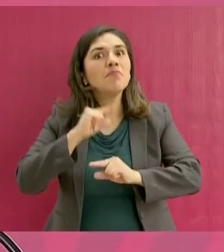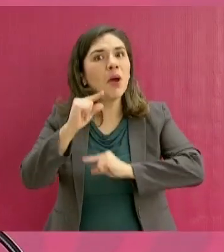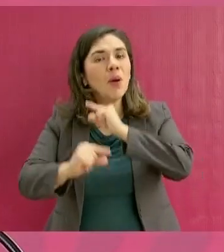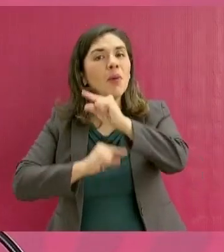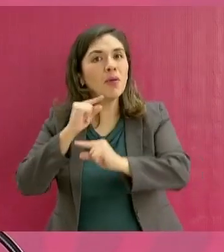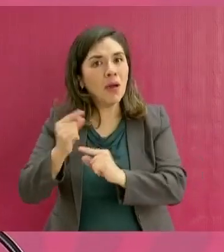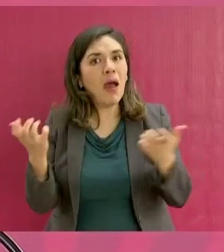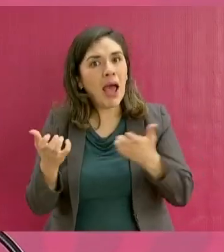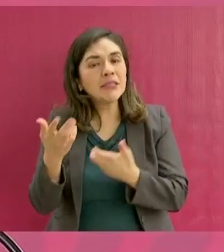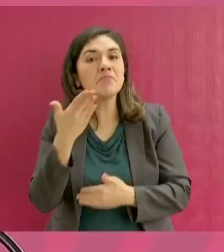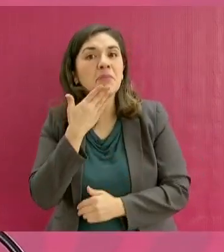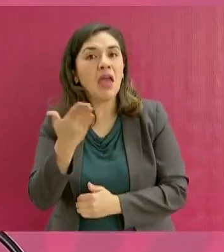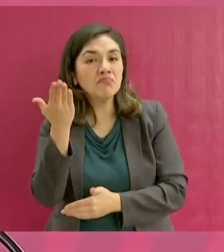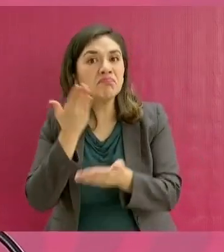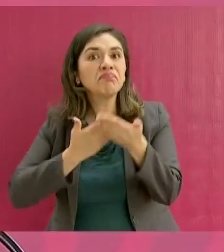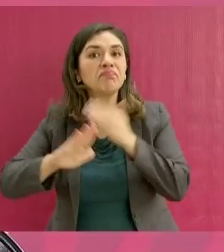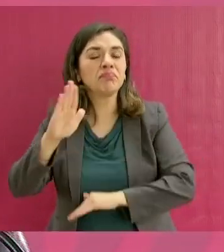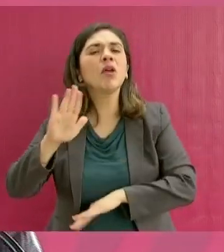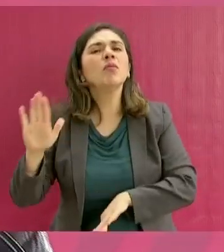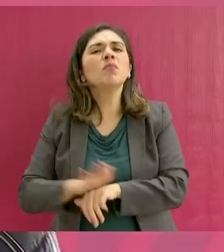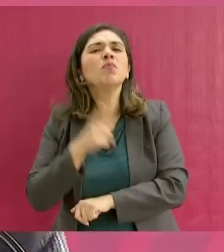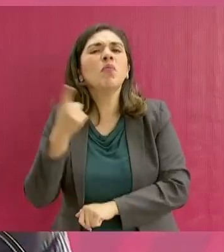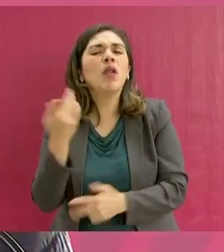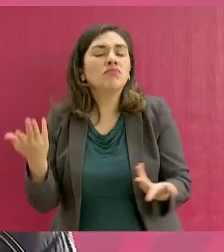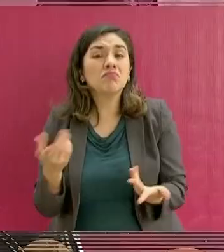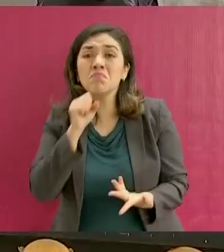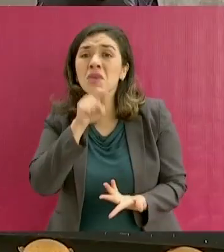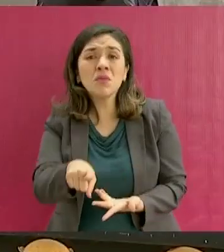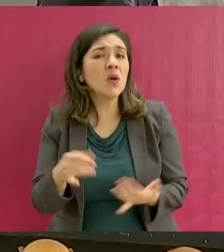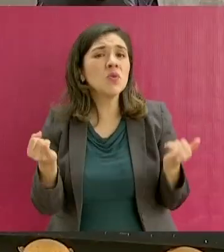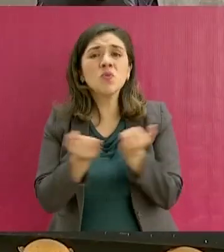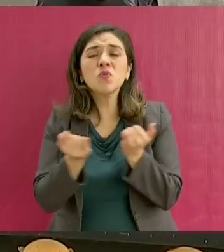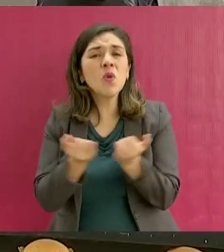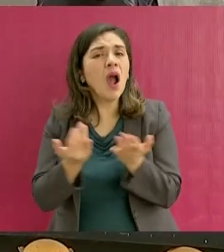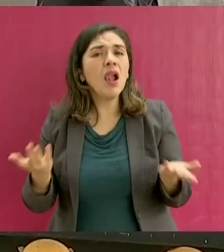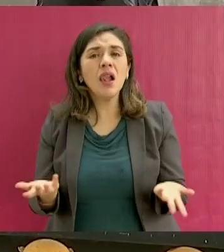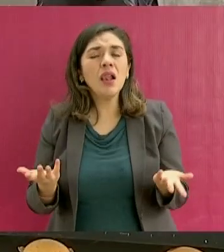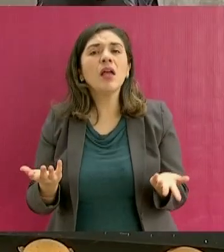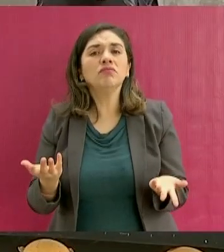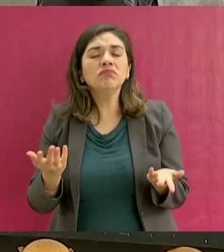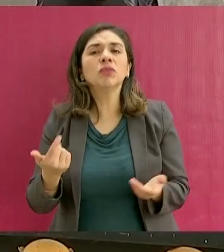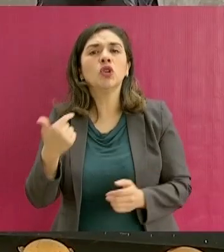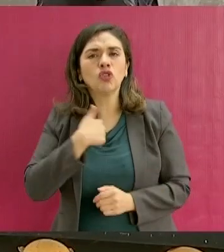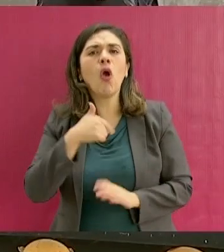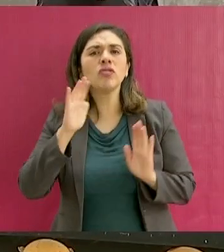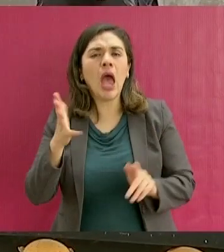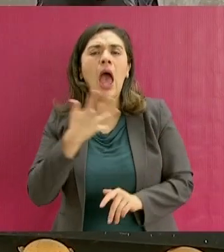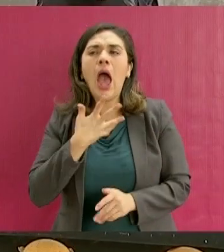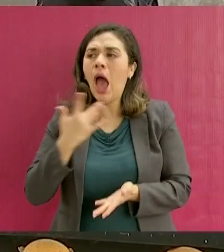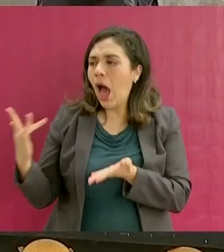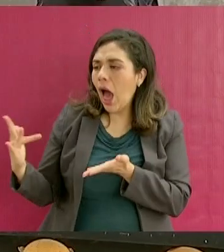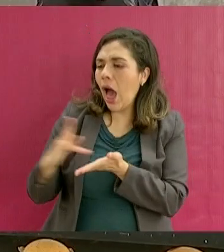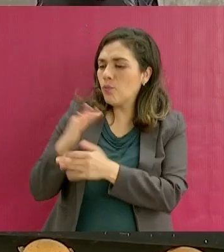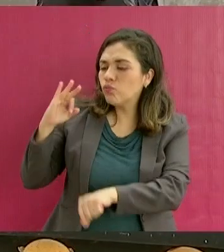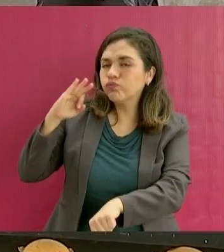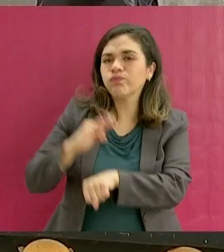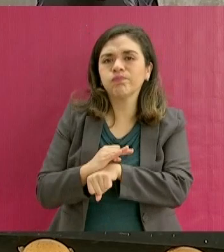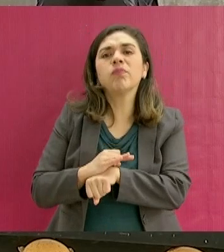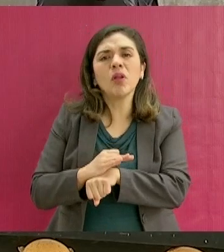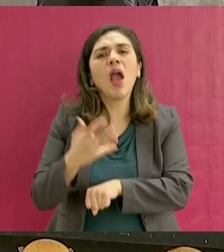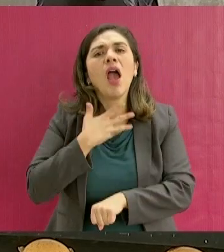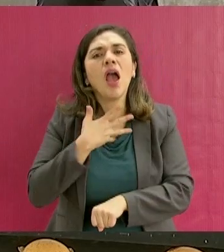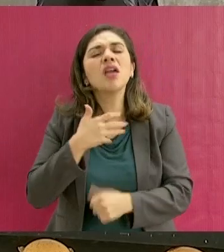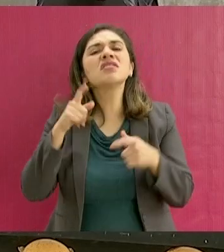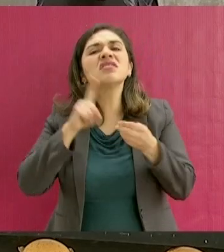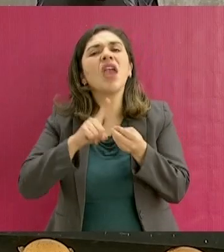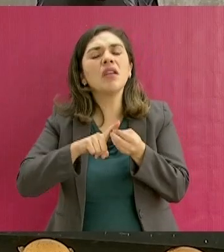porque también hemos contado con el apoyo de